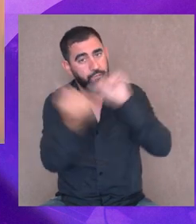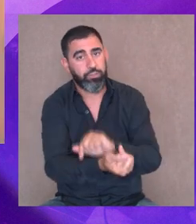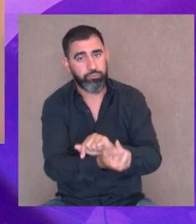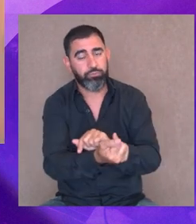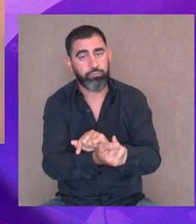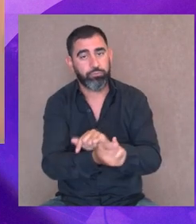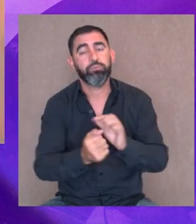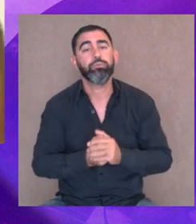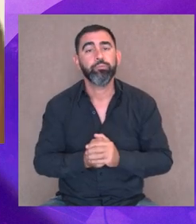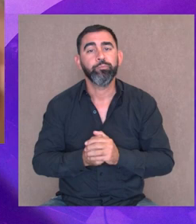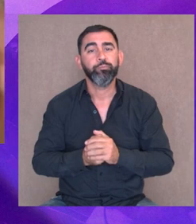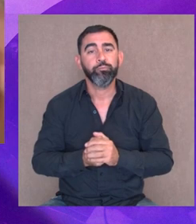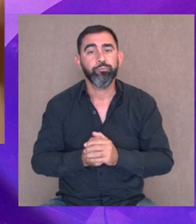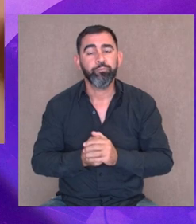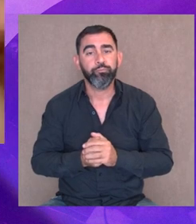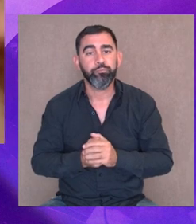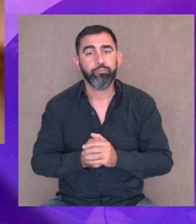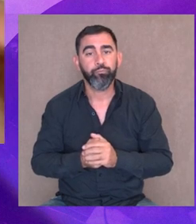y te está passando.